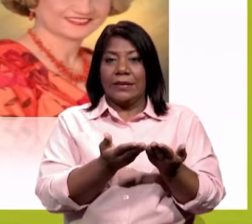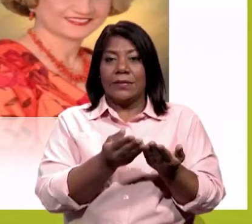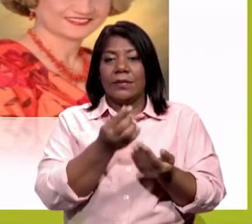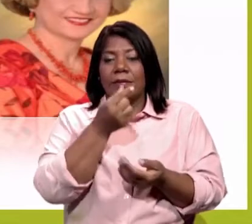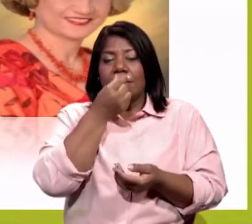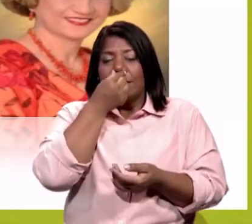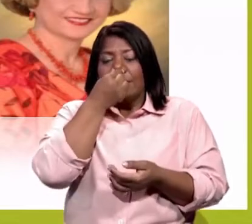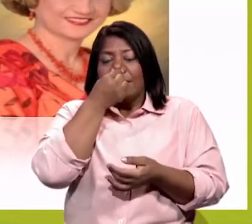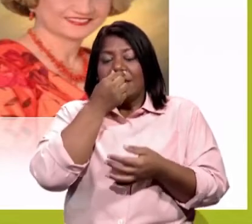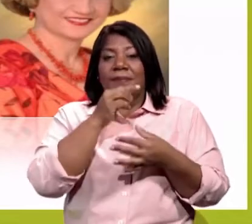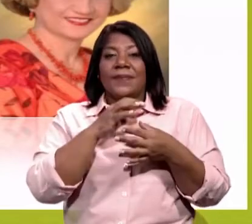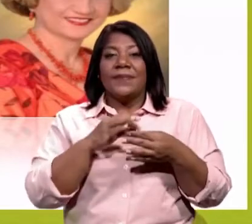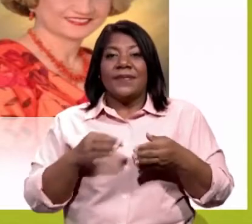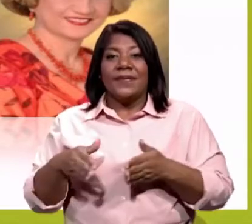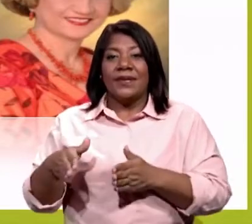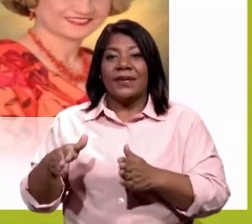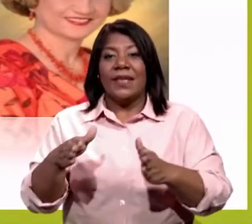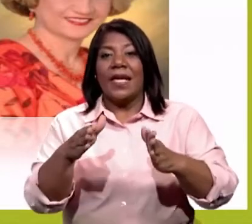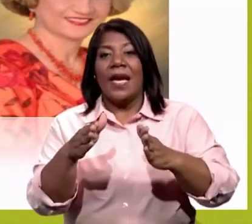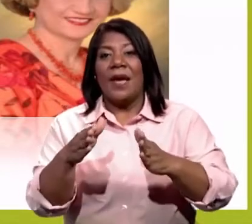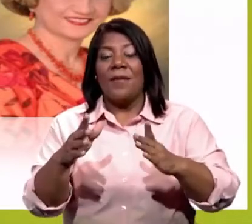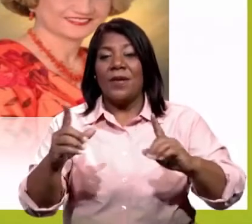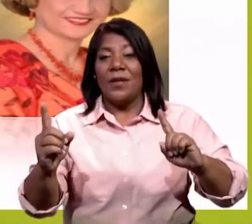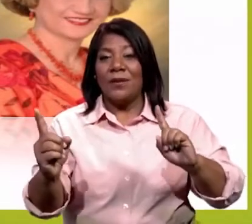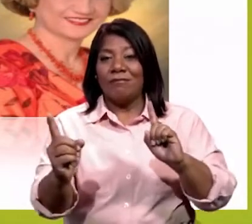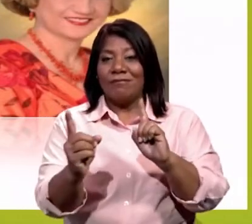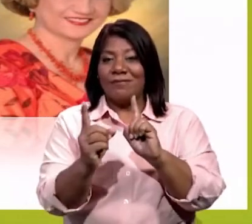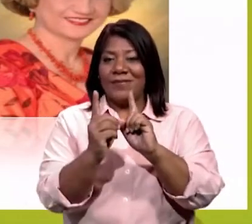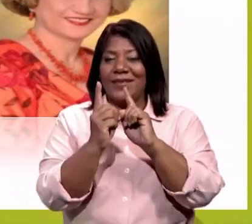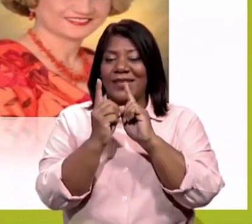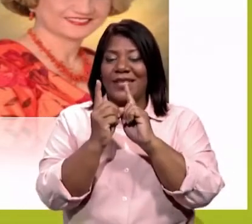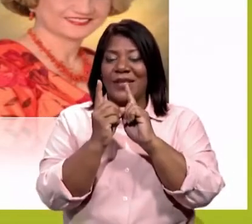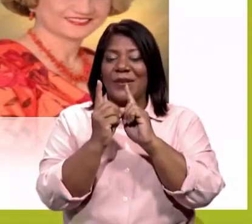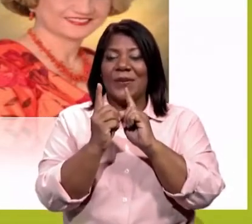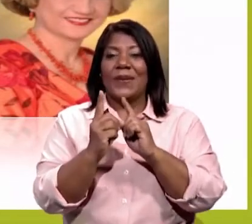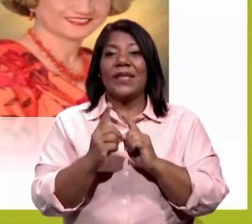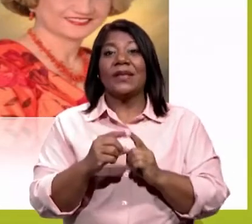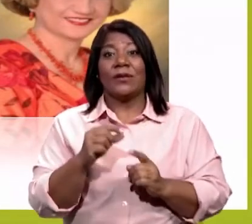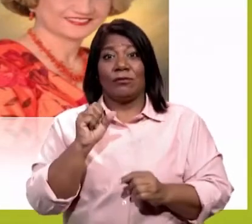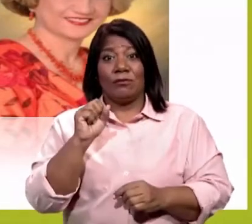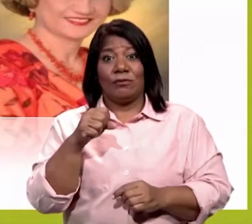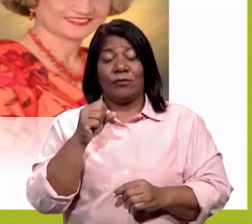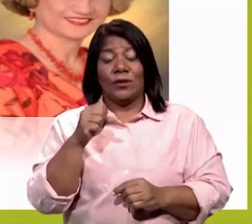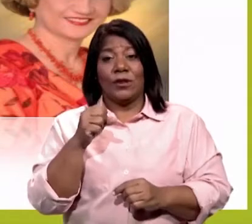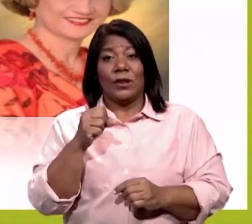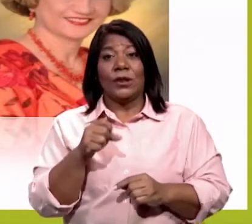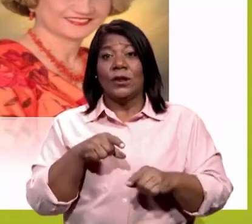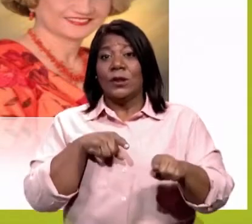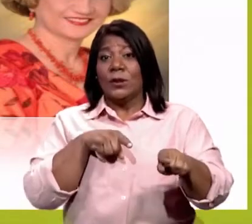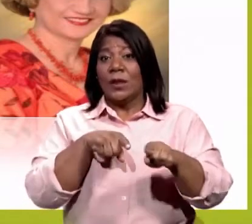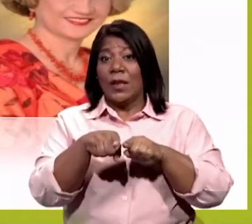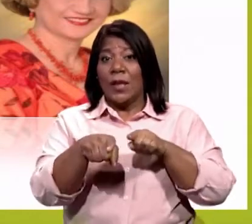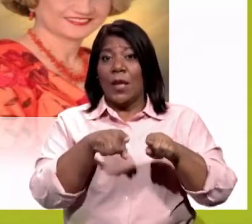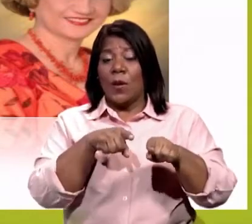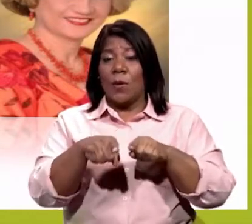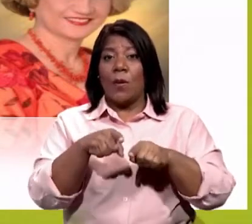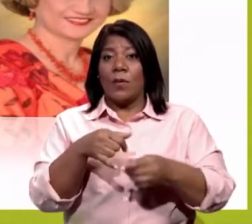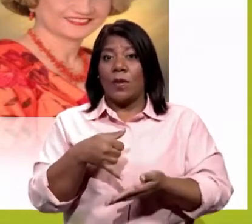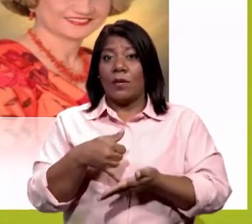Caminos y Encuentros. Mención de honor del concurso